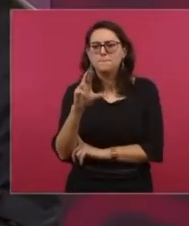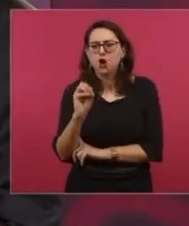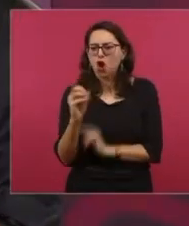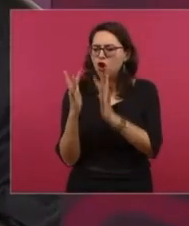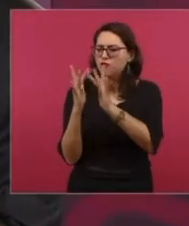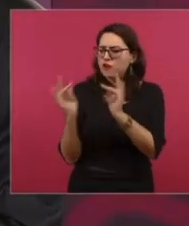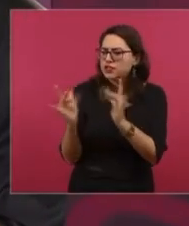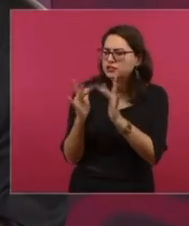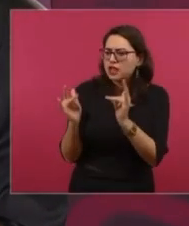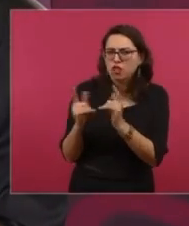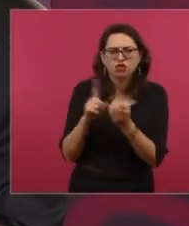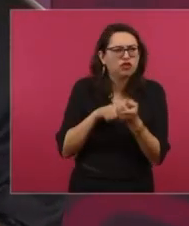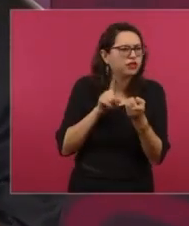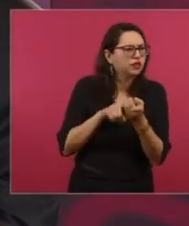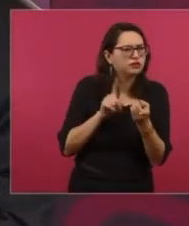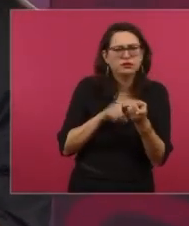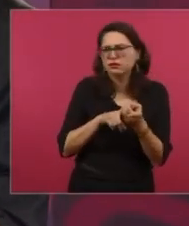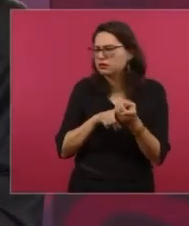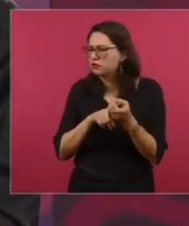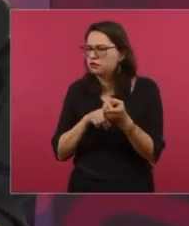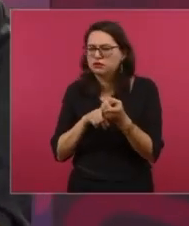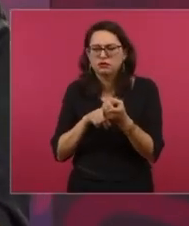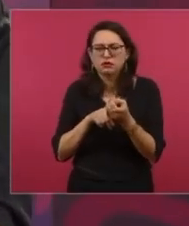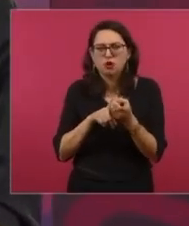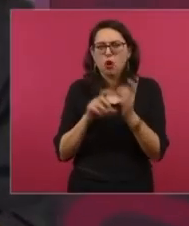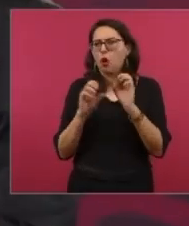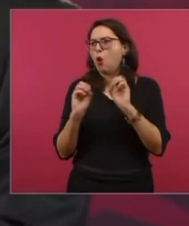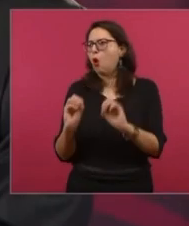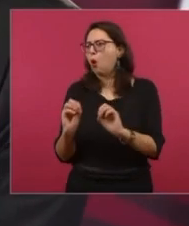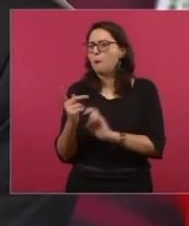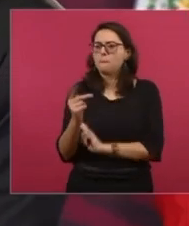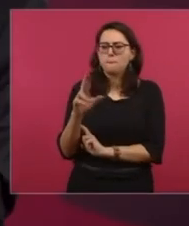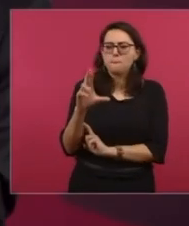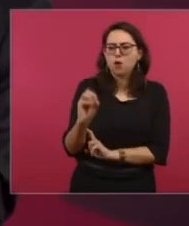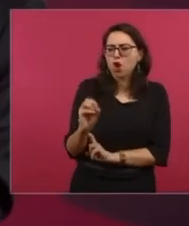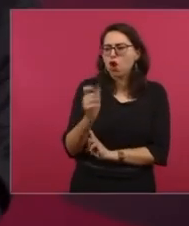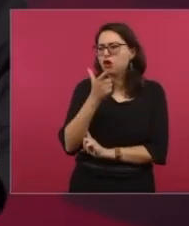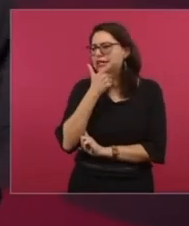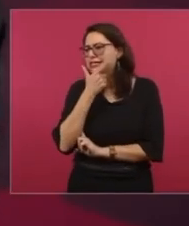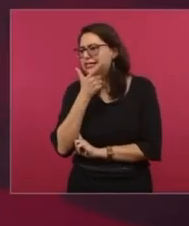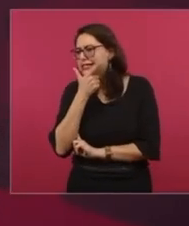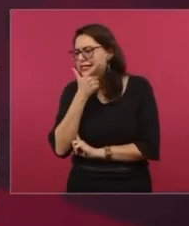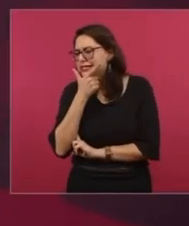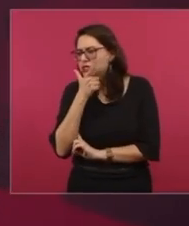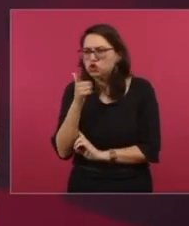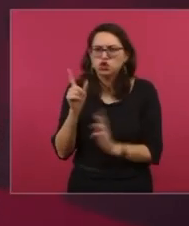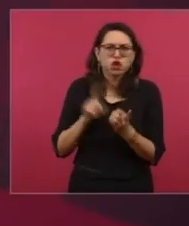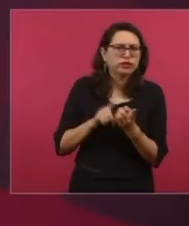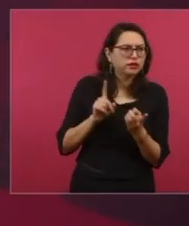o los ingleses o los japoneses